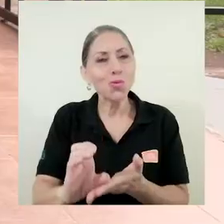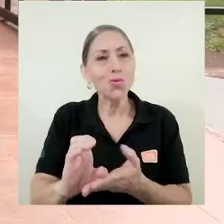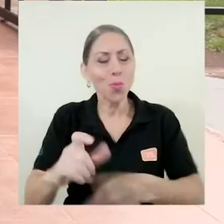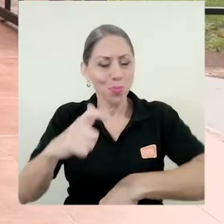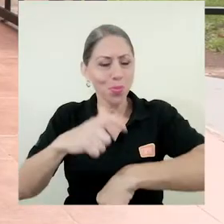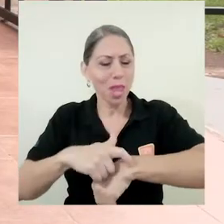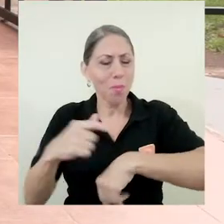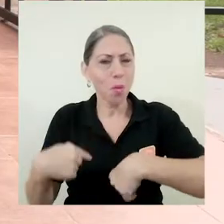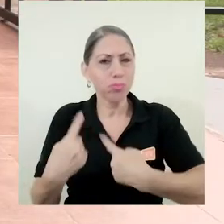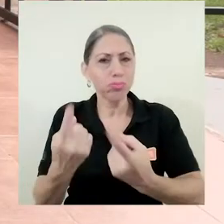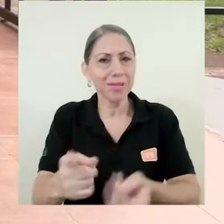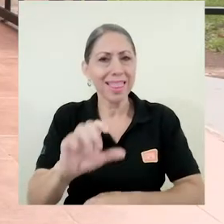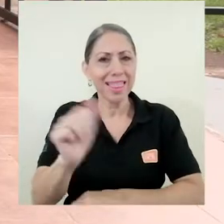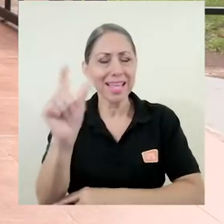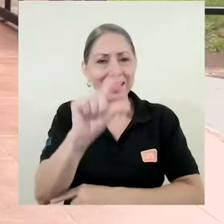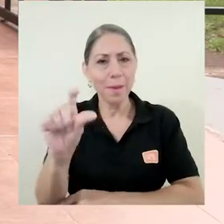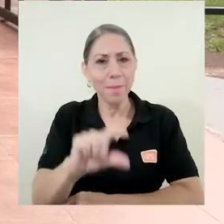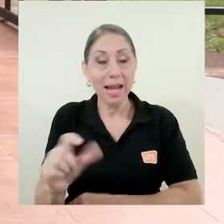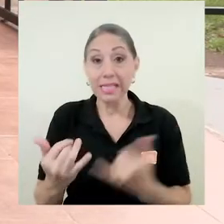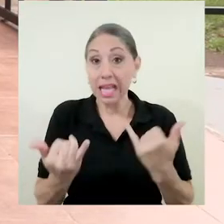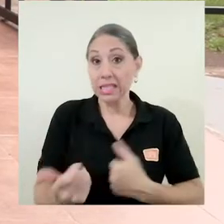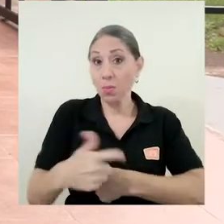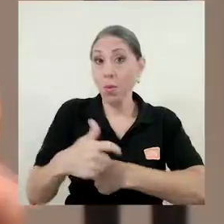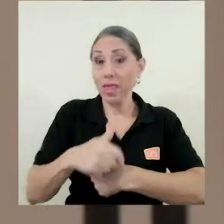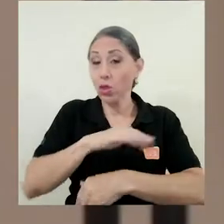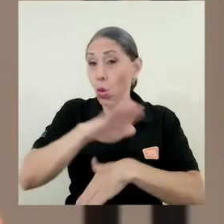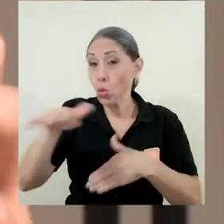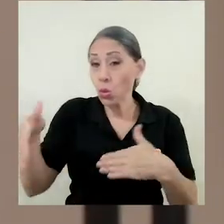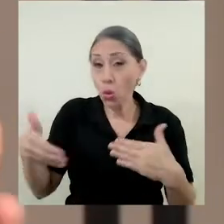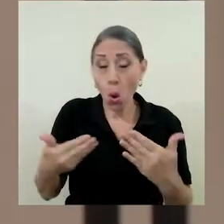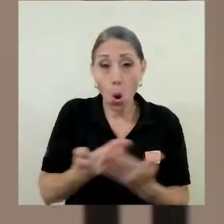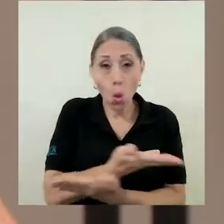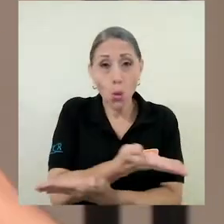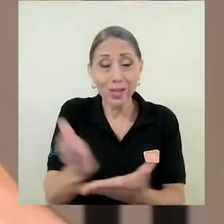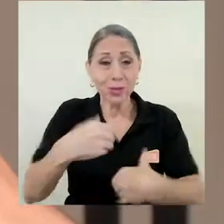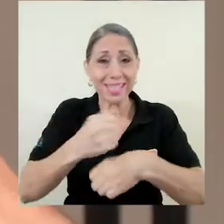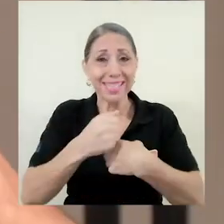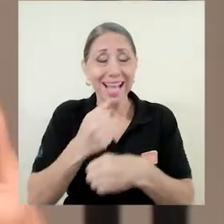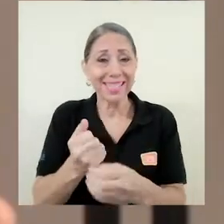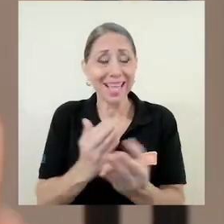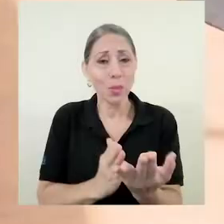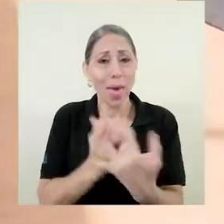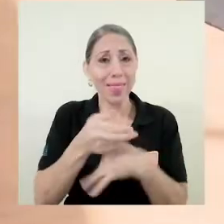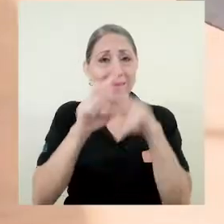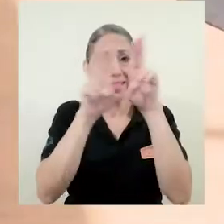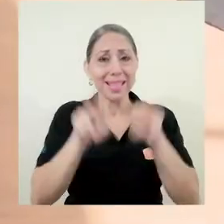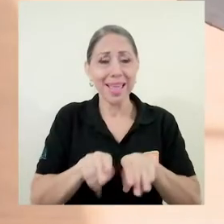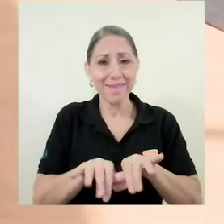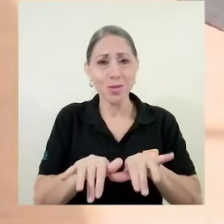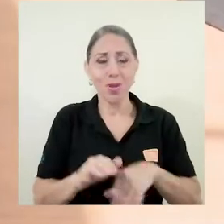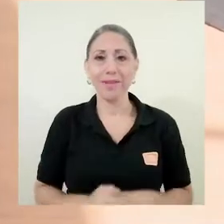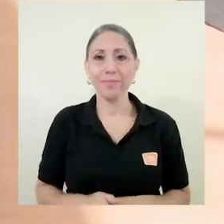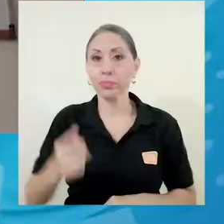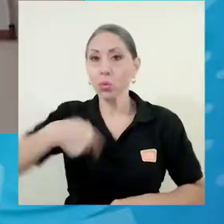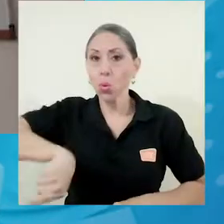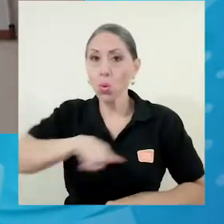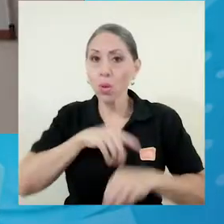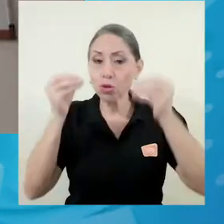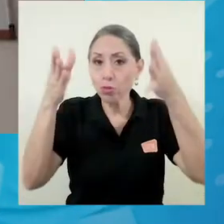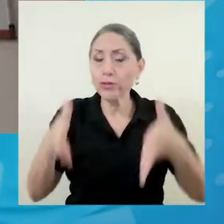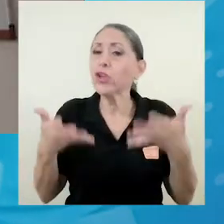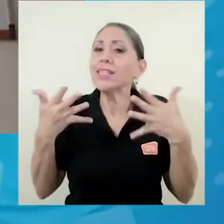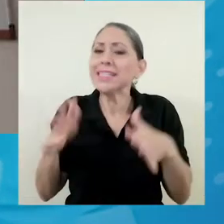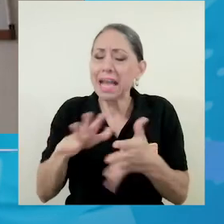una duración de 10 semanas y en este momento todos se están desarrollando de manera virtual. Nuestros profesores se han